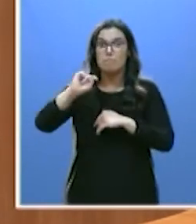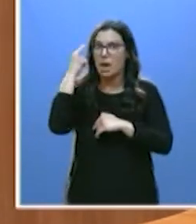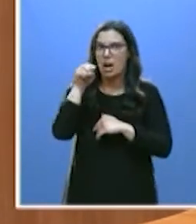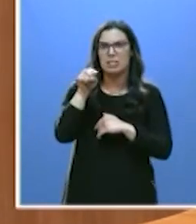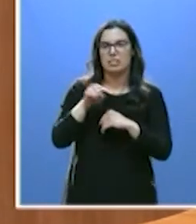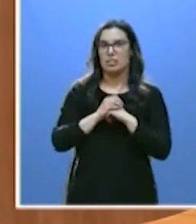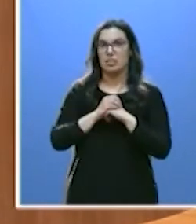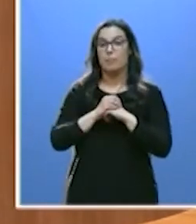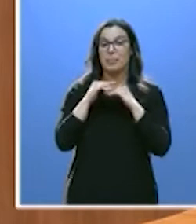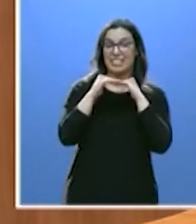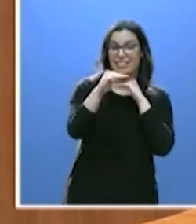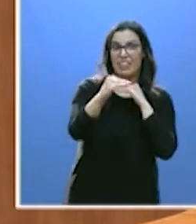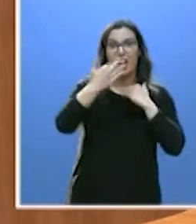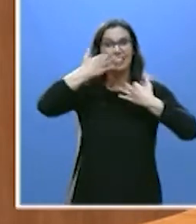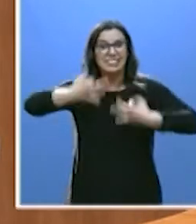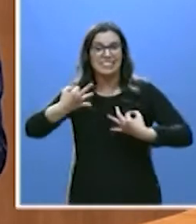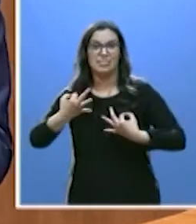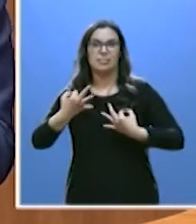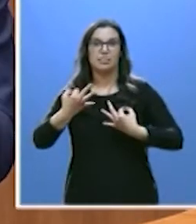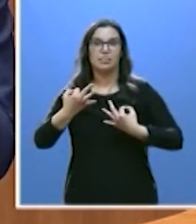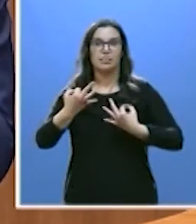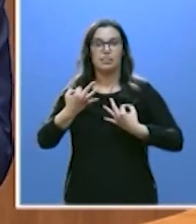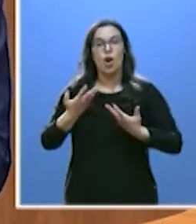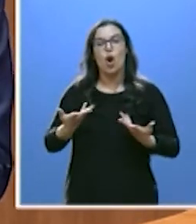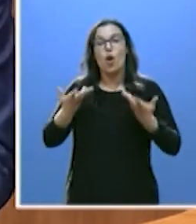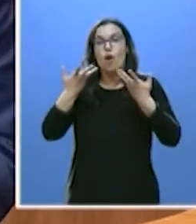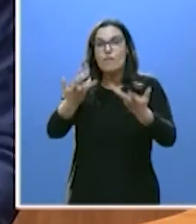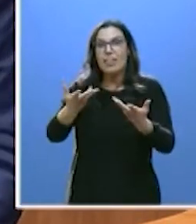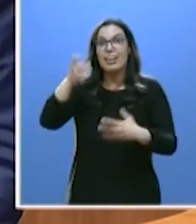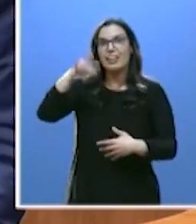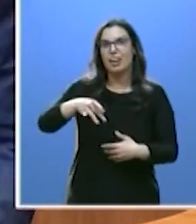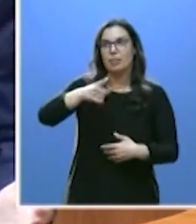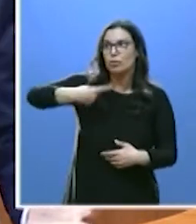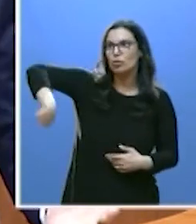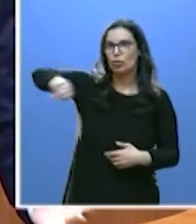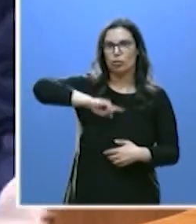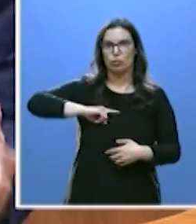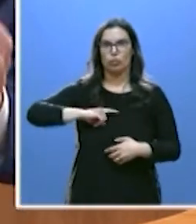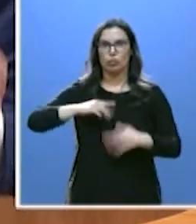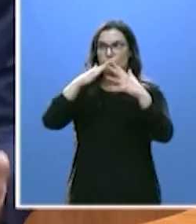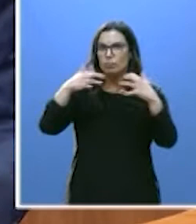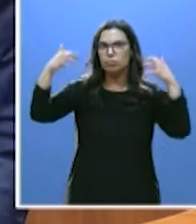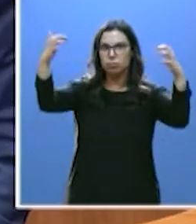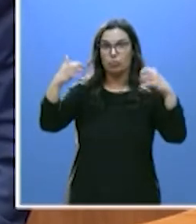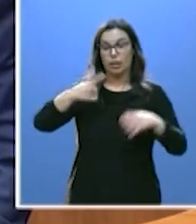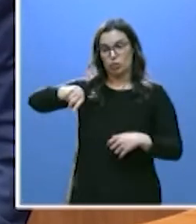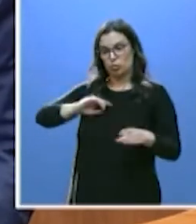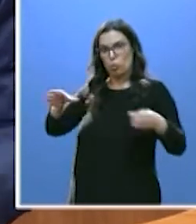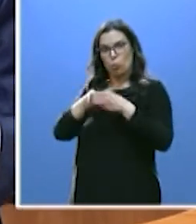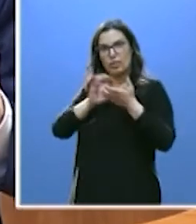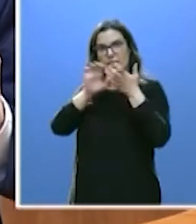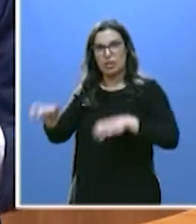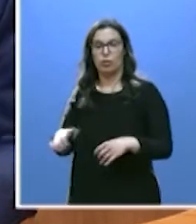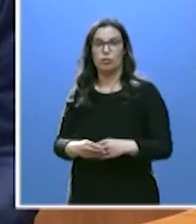estabilidad y esas certezas lo garantizamos quienes estamos sentados aquí. Esa es la realidad, la Junta de Castilla y León,